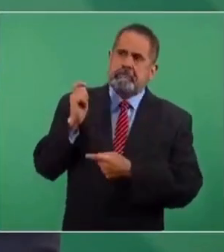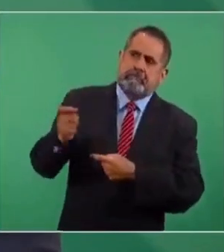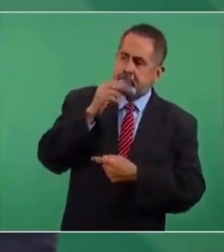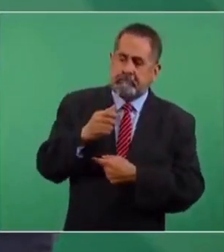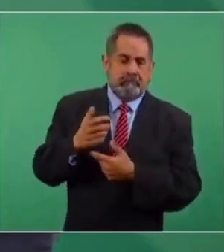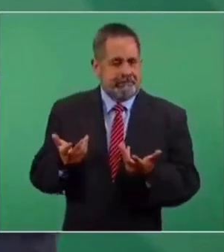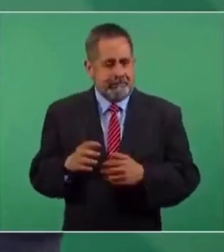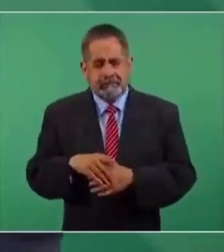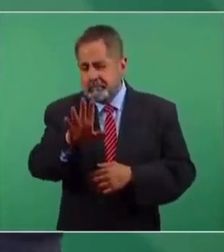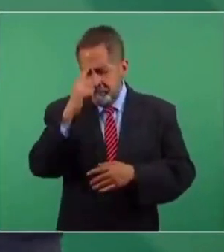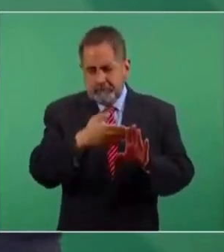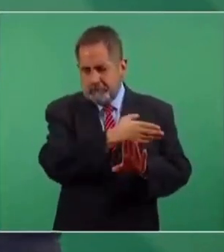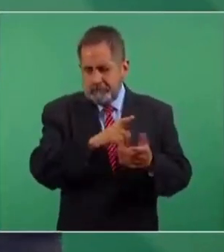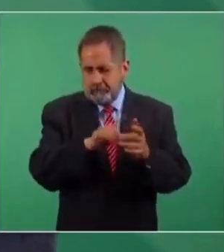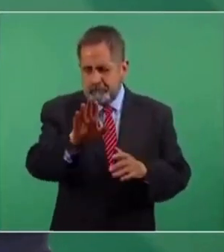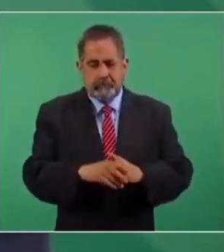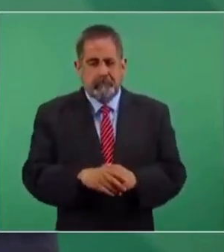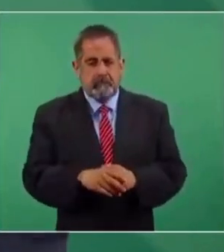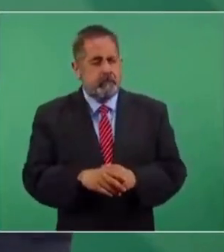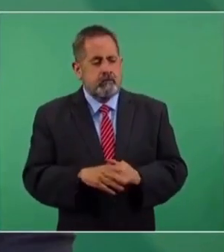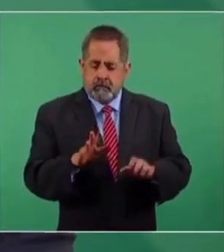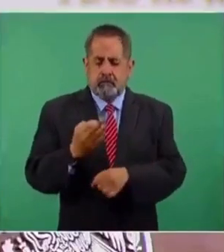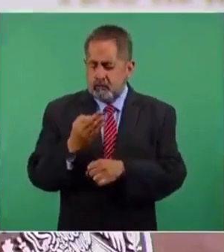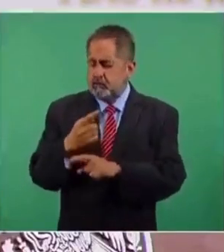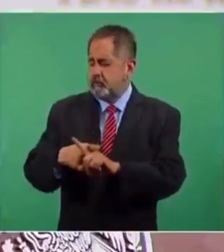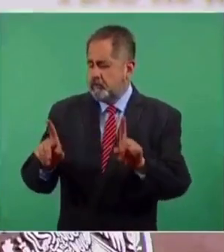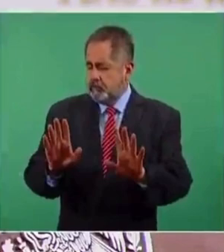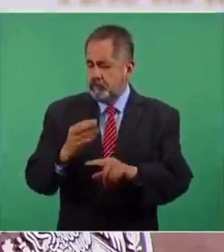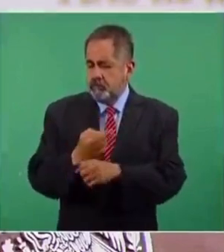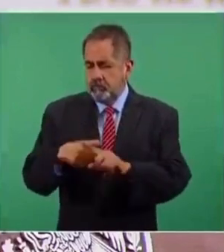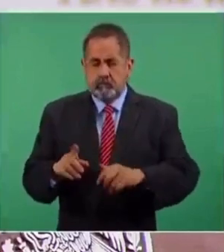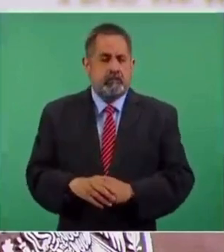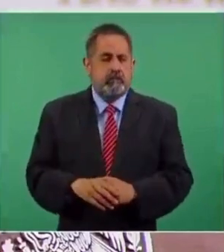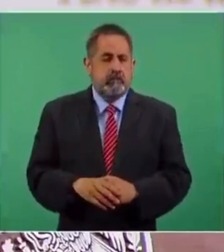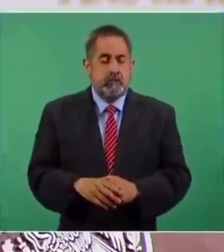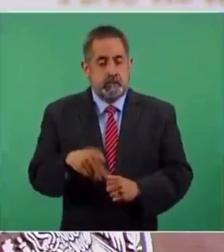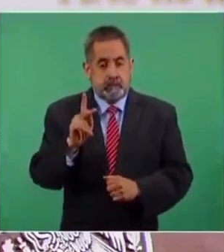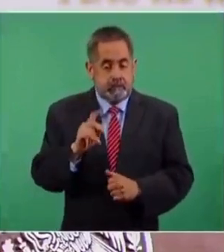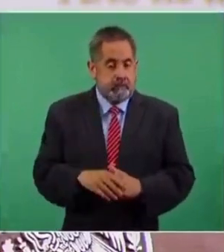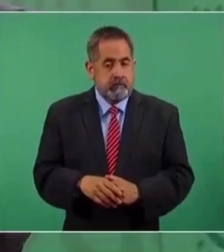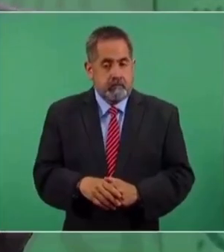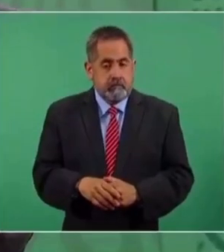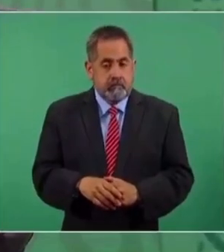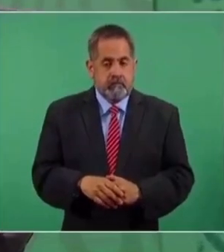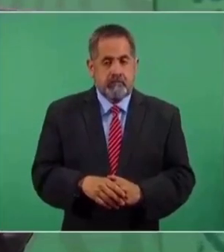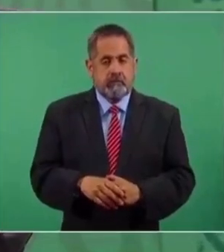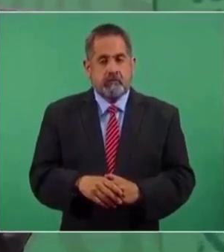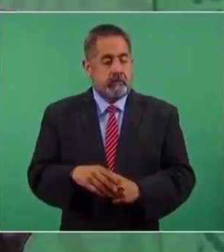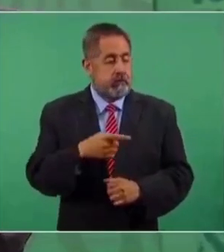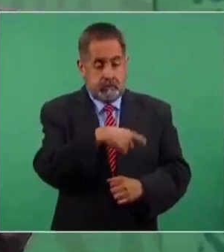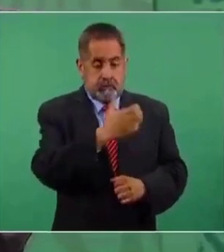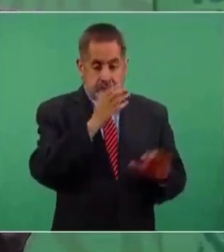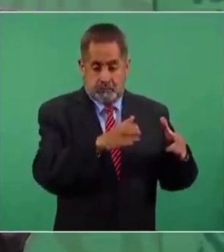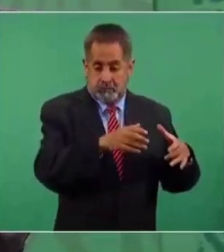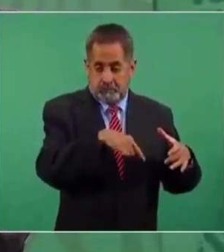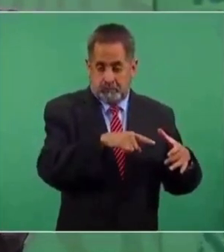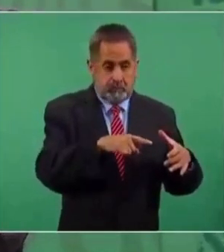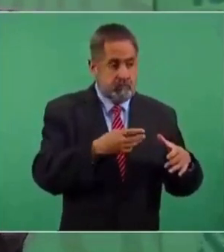yo creo que antes ya las cosas han cambiado, pero son muy